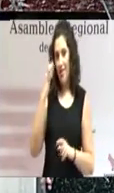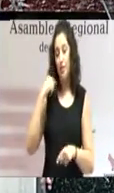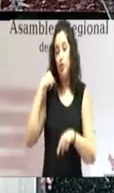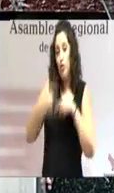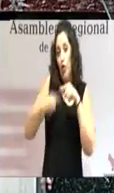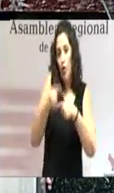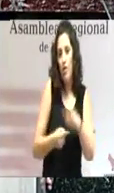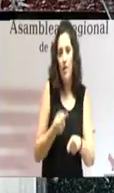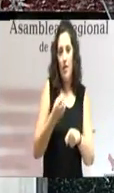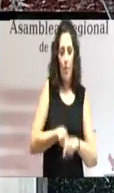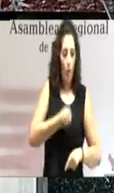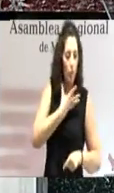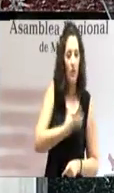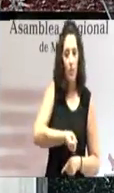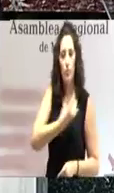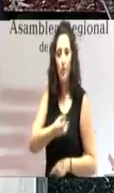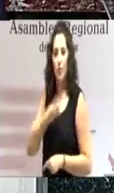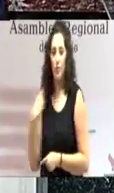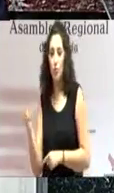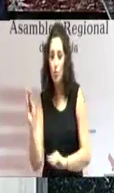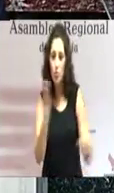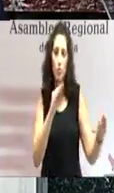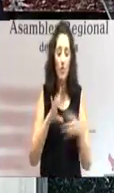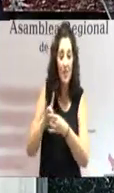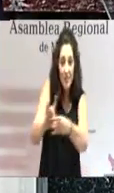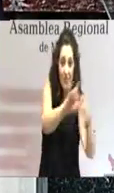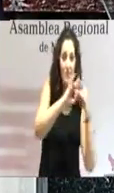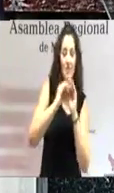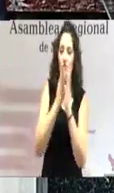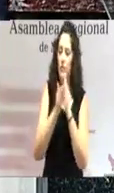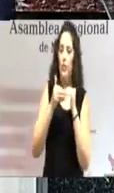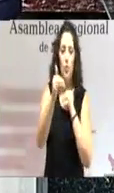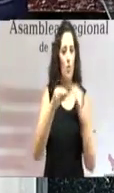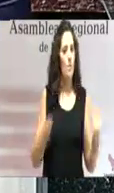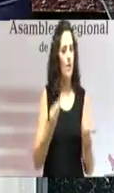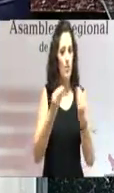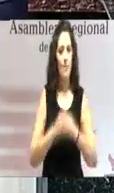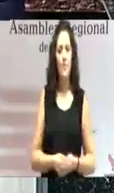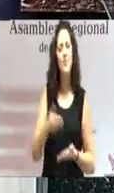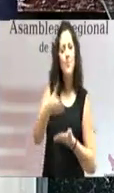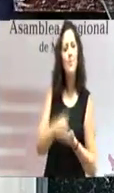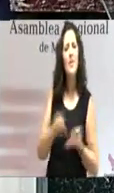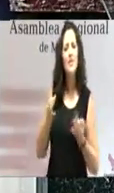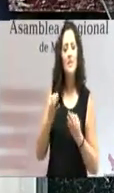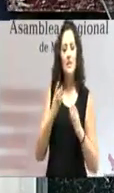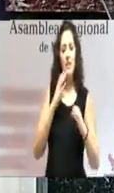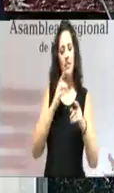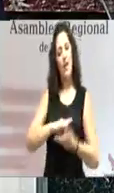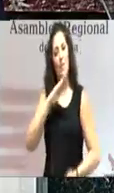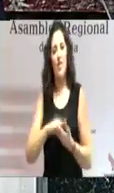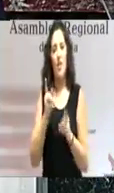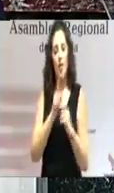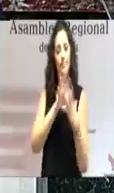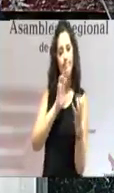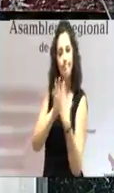sumando voluntades, contribuiremos a un mejor futuro para todos. Nos piden capacidad de entendimiento, soluciones a los problemas